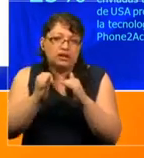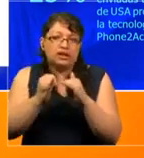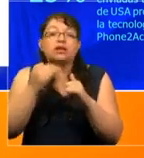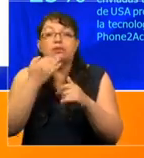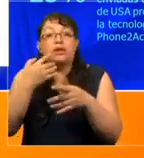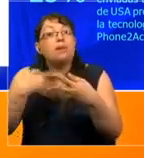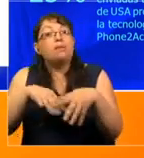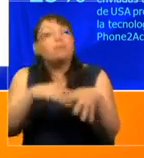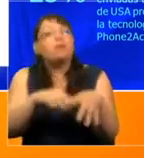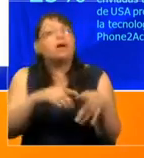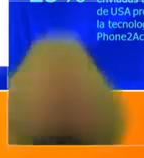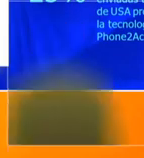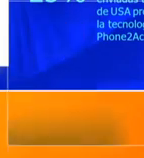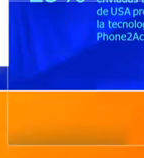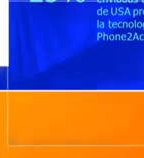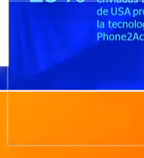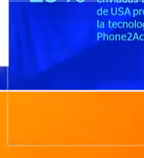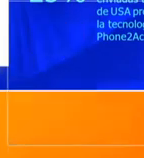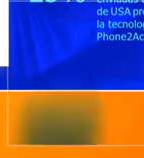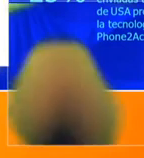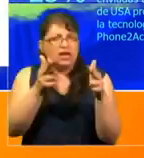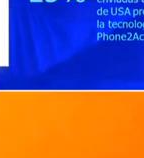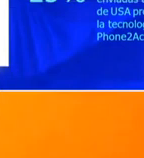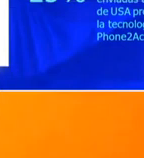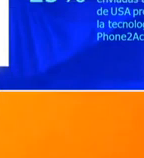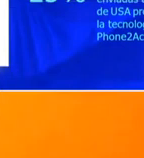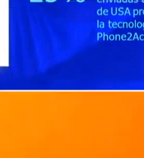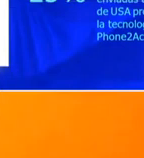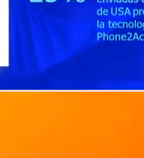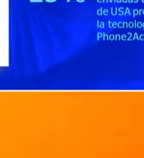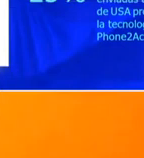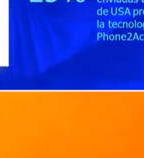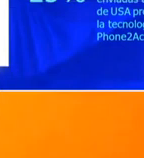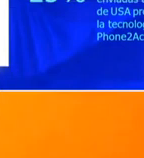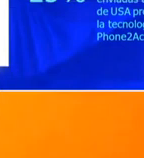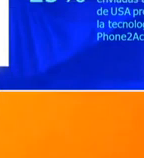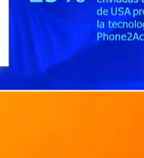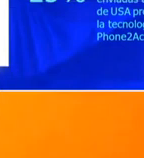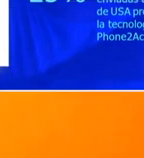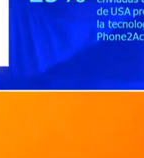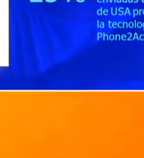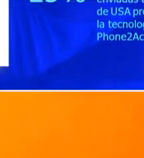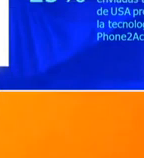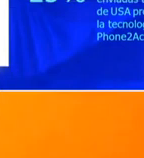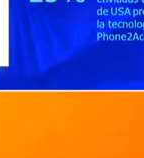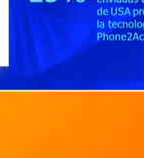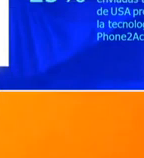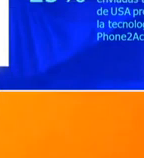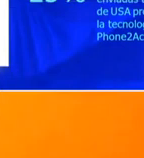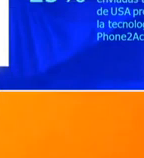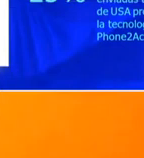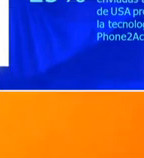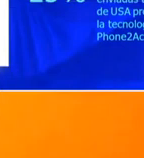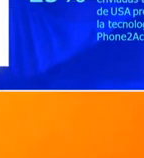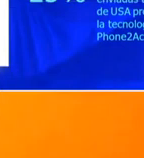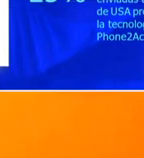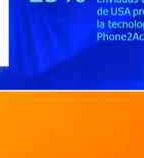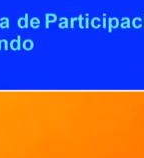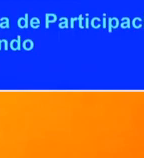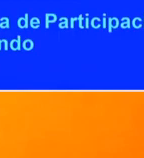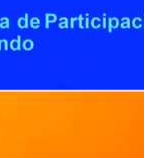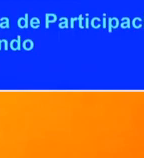Jóvenes contra las Armas, ONGs y asociaciones de profesionales, y también lo usan artistas